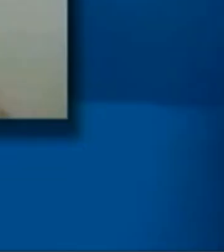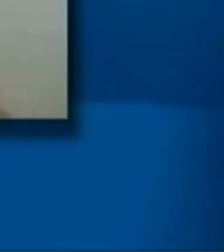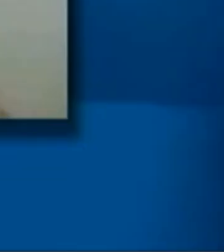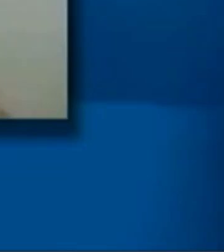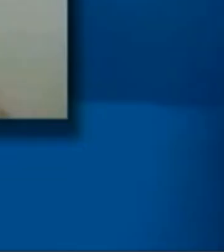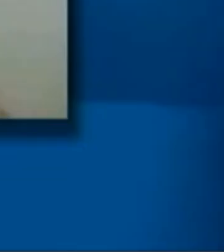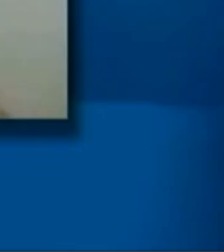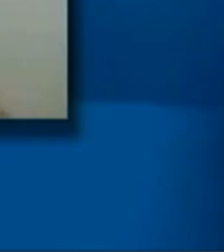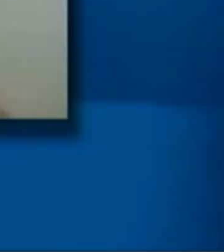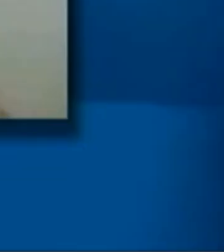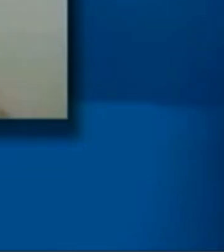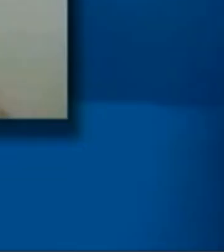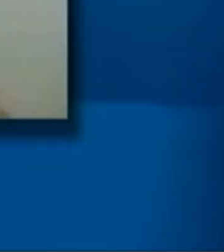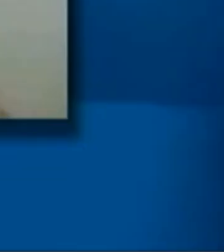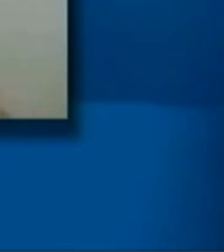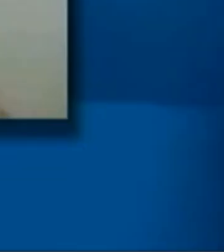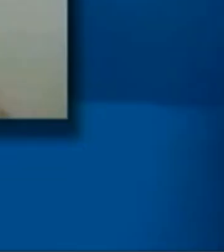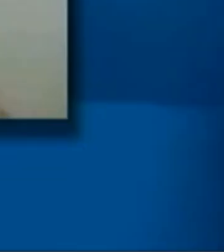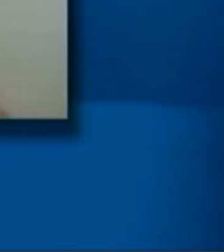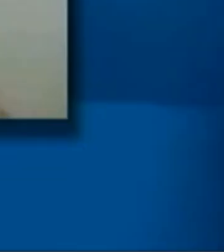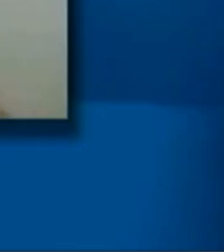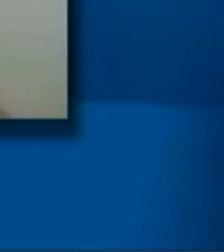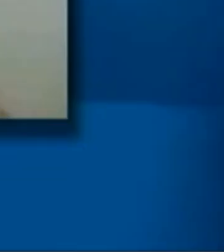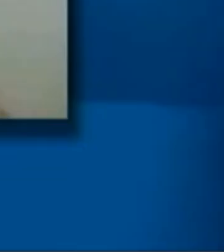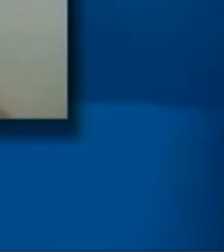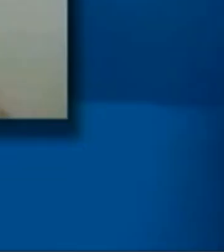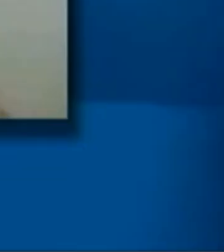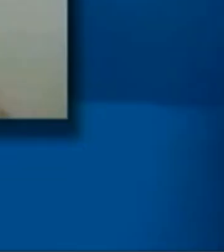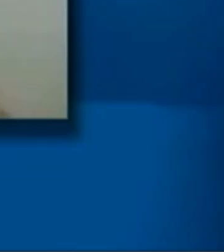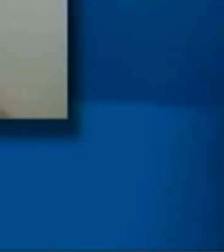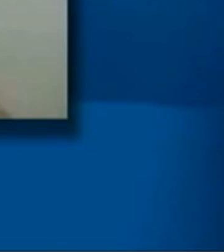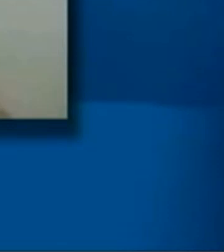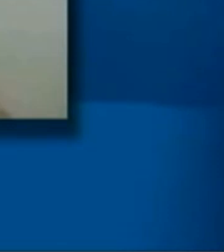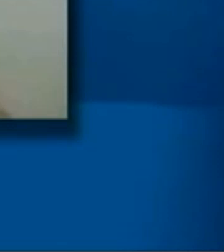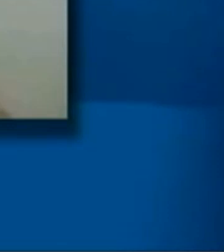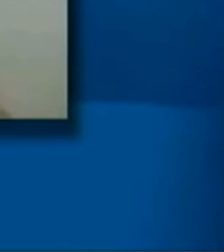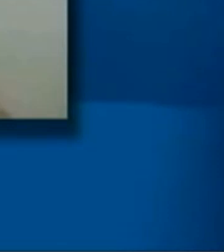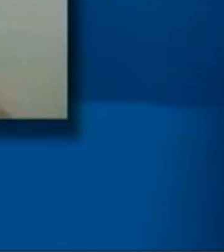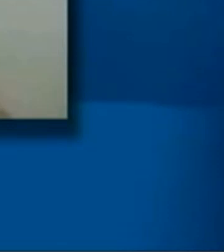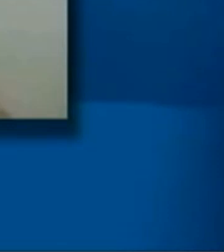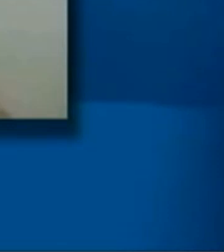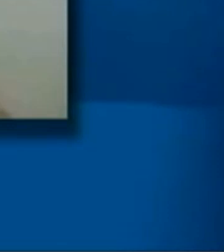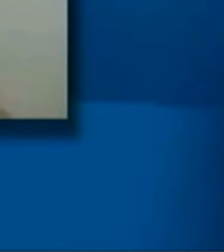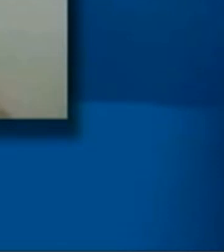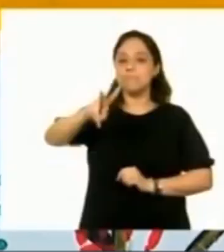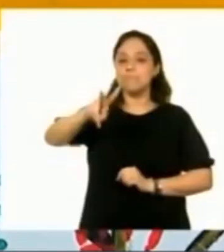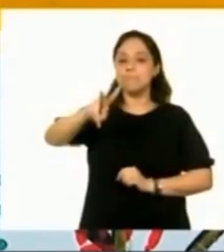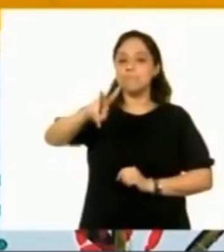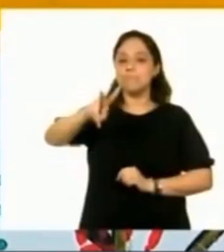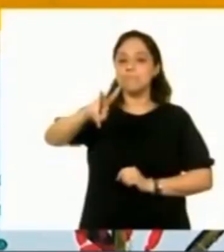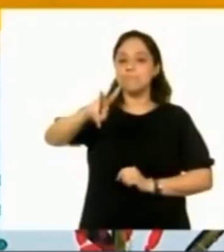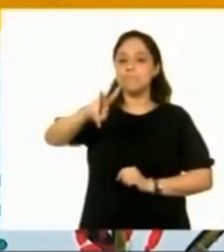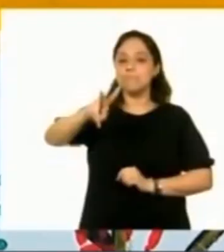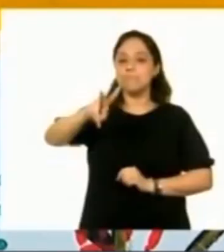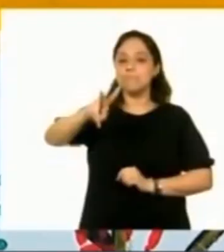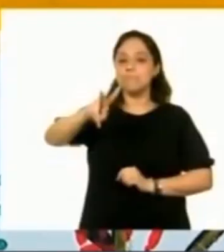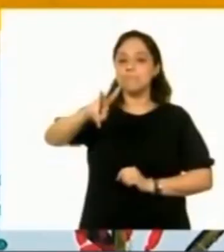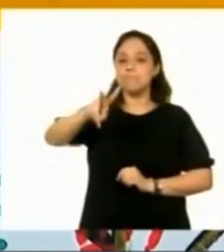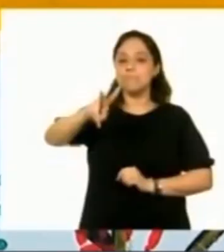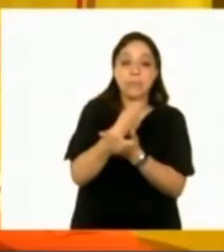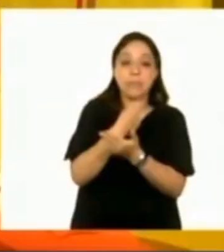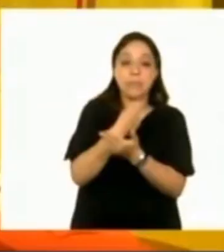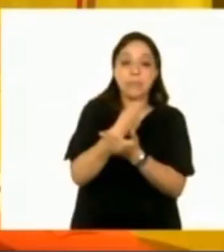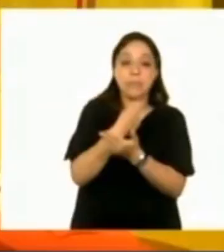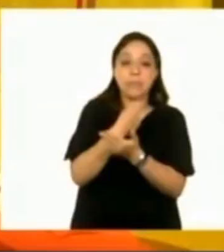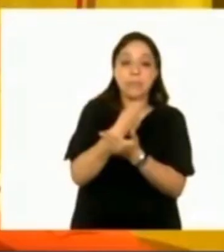has aprendido? Puede ser que muchos aprendimos a cocinar, bailar, jugar con la familia, aprender a andar en bici, incluso a realizar